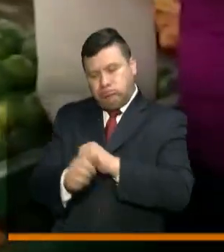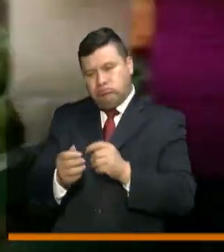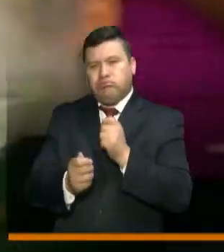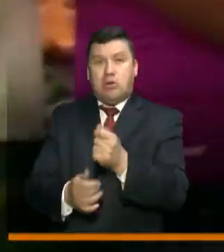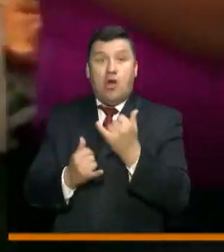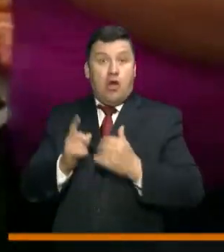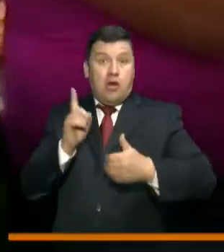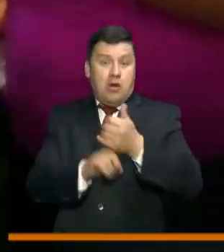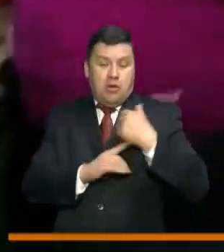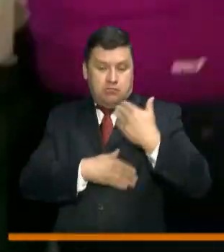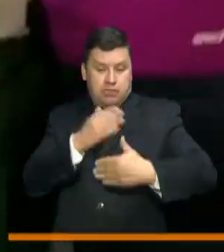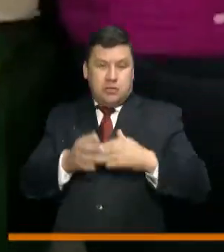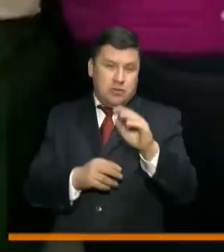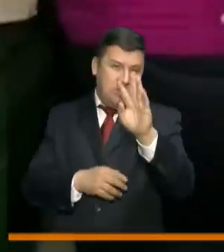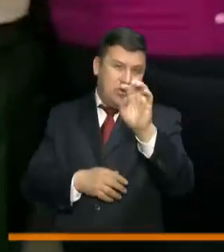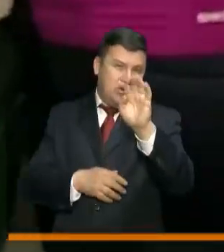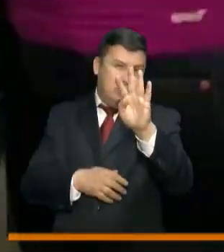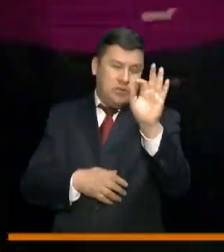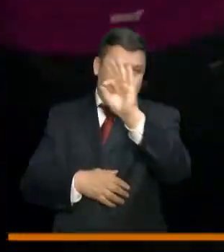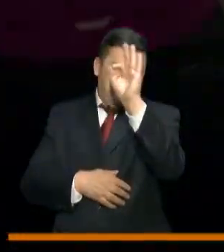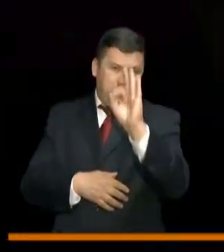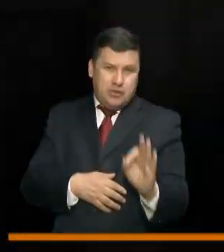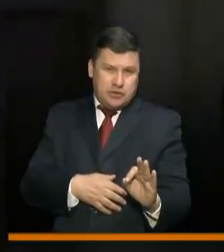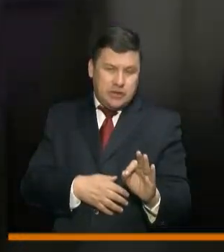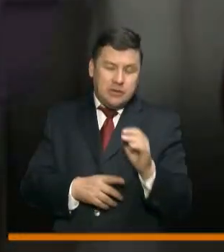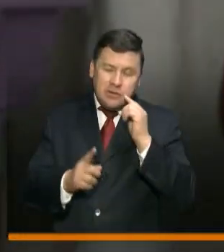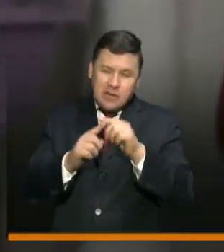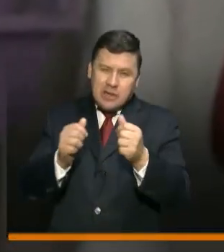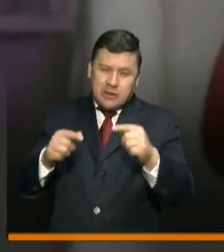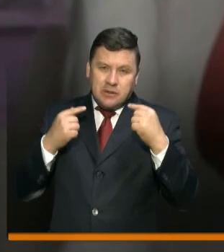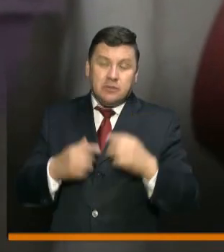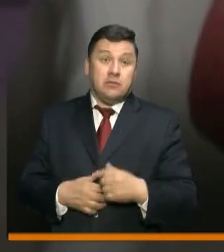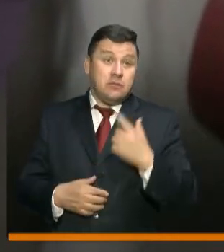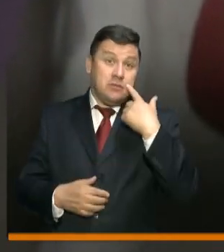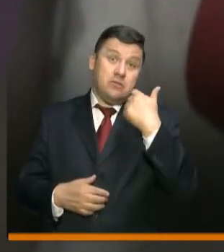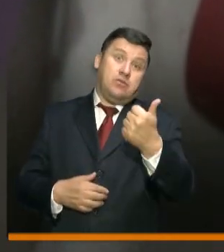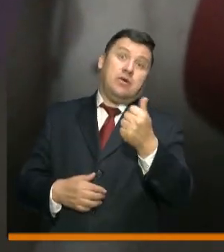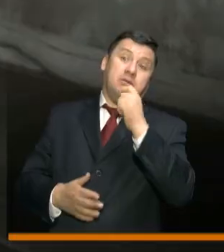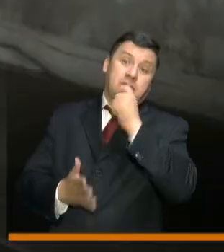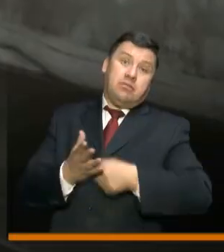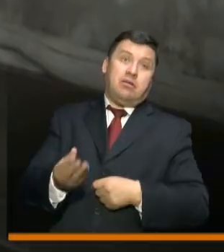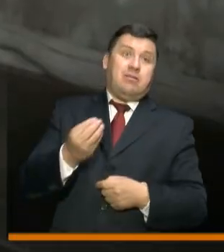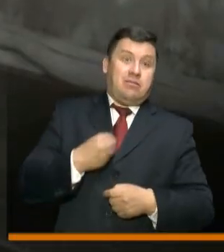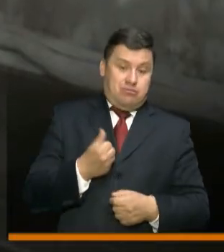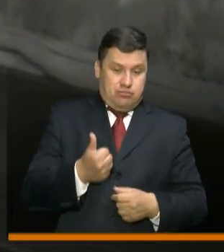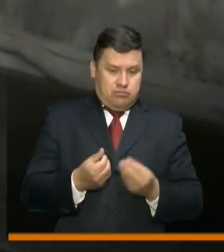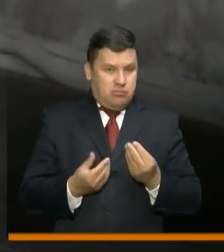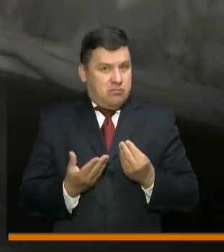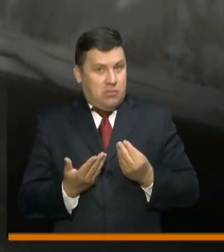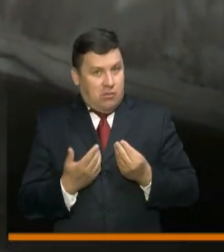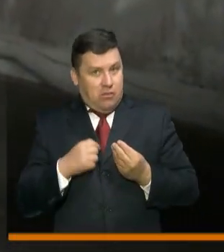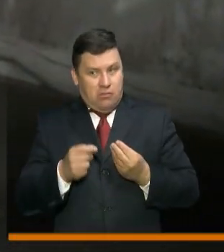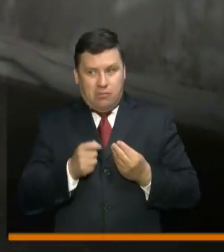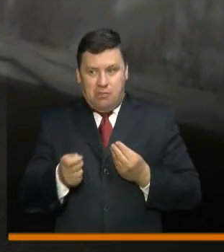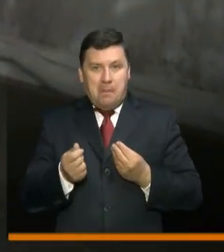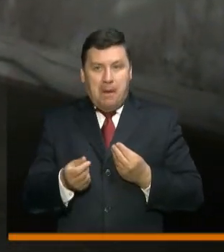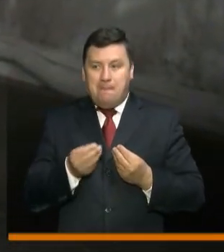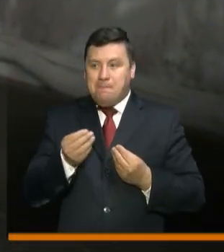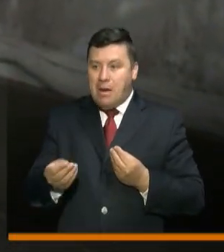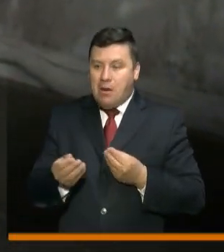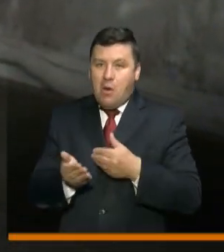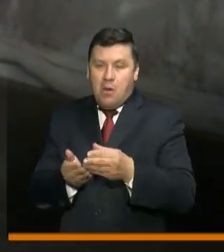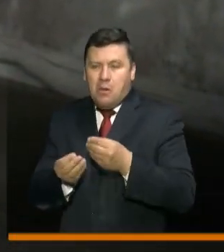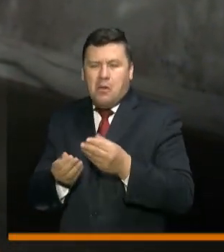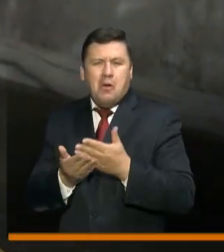logrando un avance del 84% de la meta final. Es muy buena la devolución del IVA porque nosotros podemos invertir